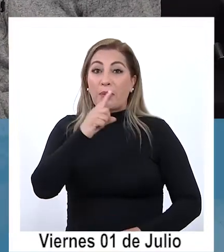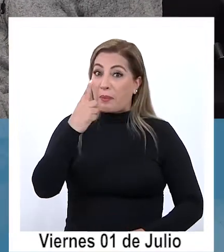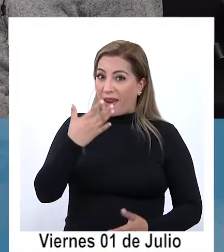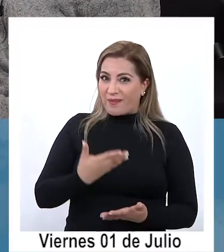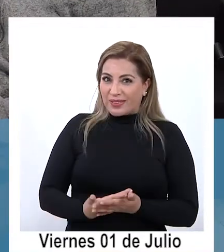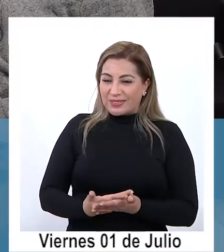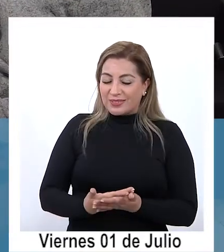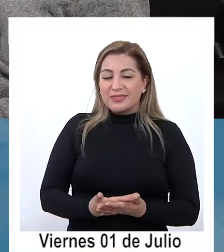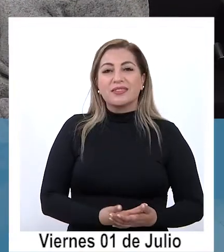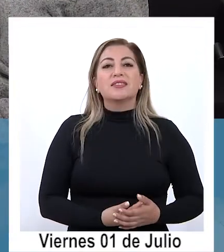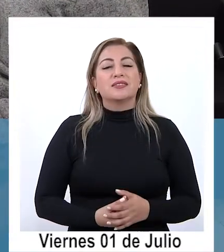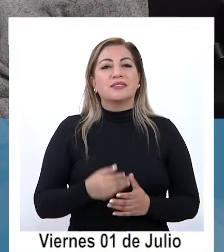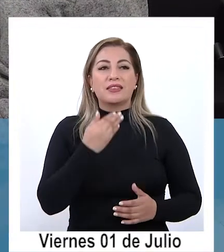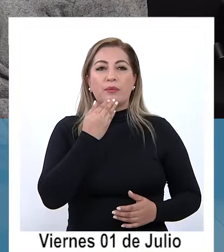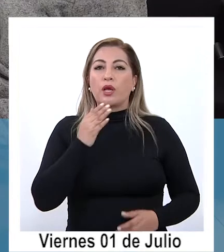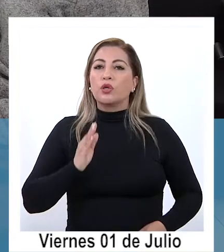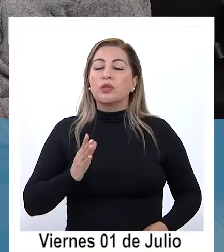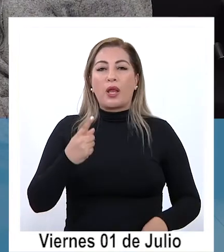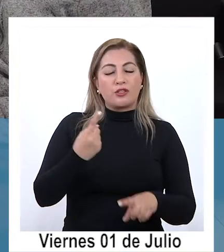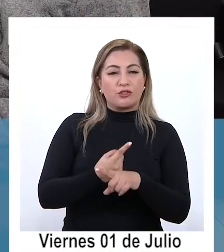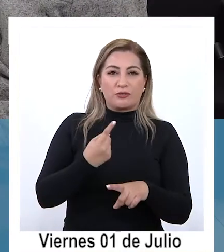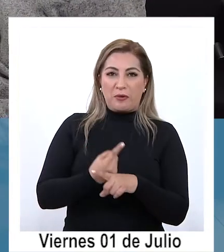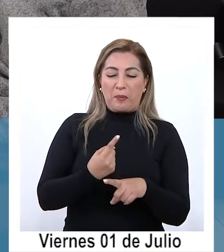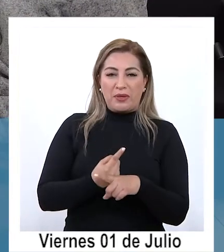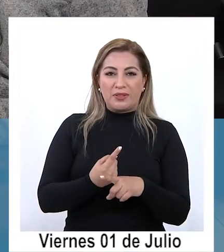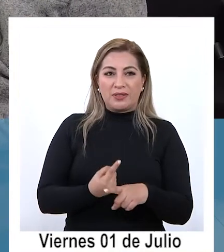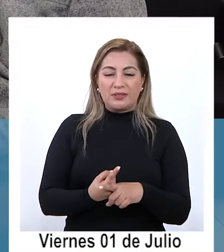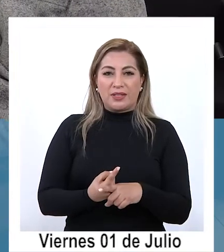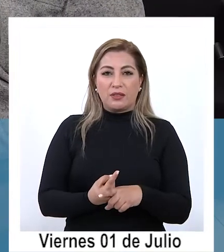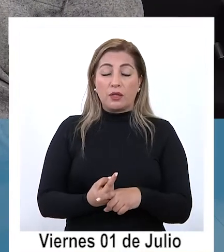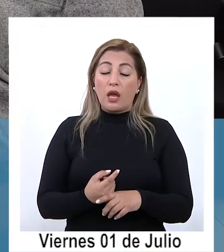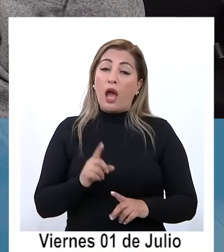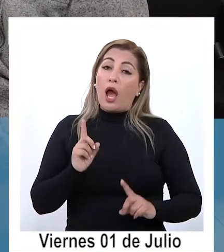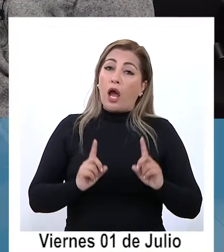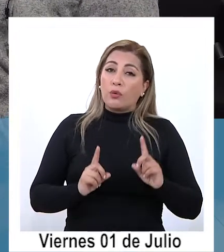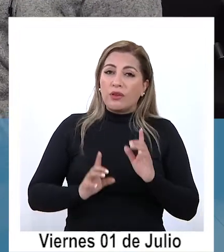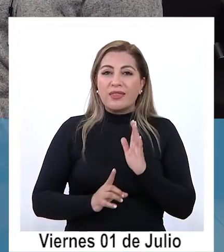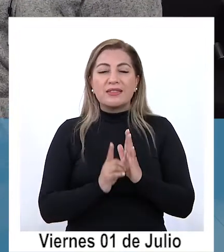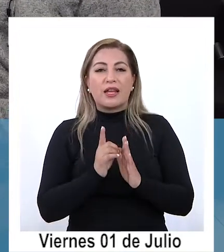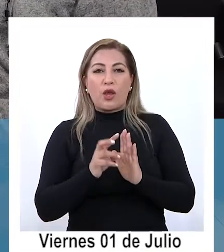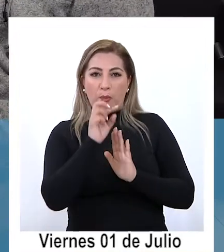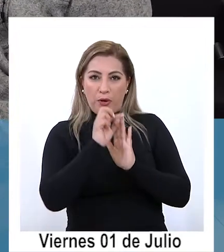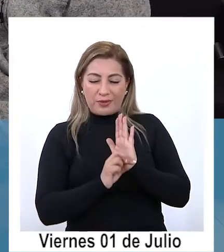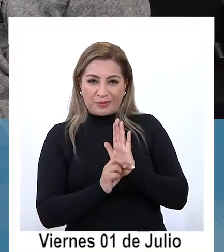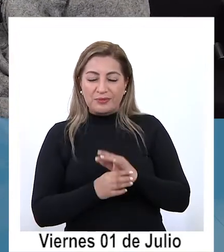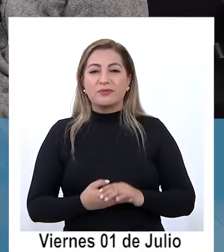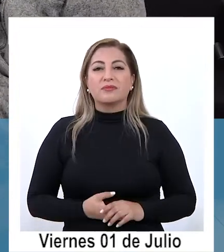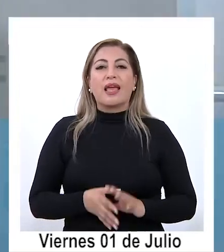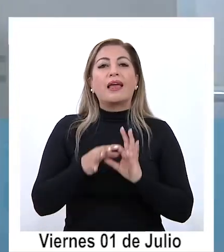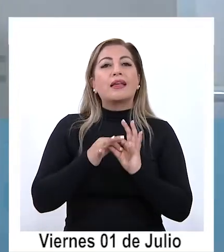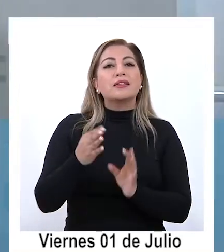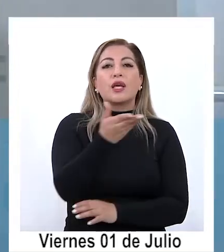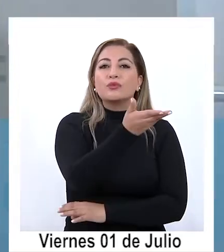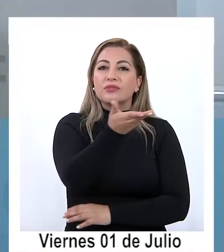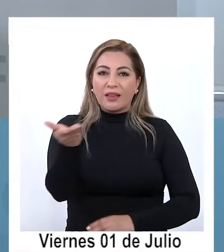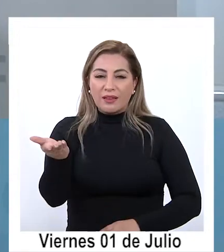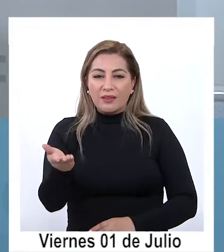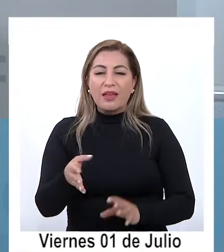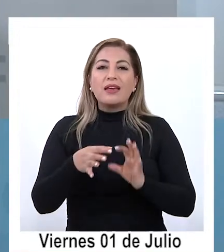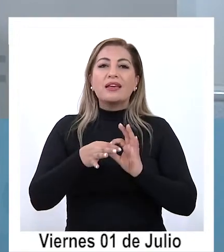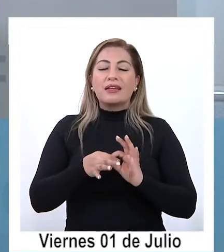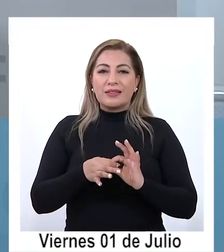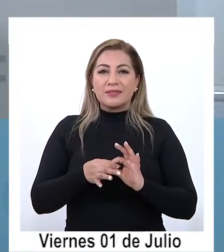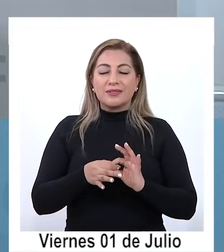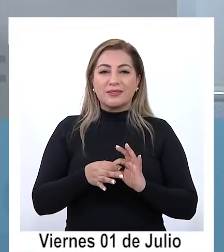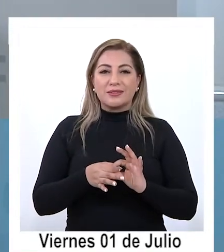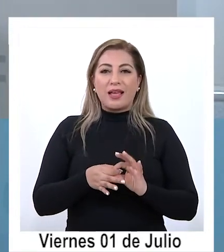entrevista y por supuesto vamos a seguir conversando cierto en la medida en que se vayan desarrollando todos estos proyectos no gracias a ustedes gracias por recibir